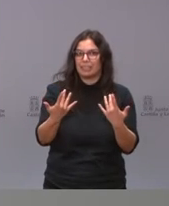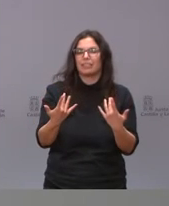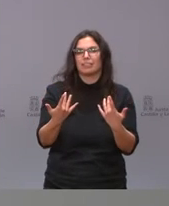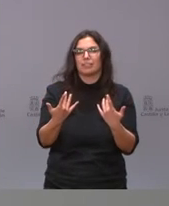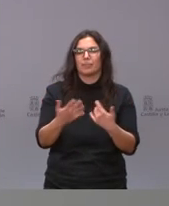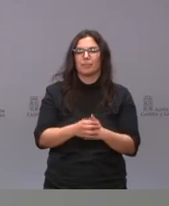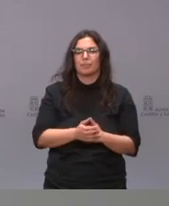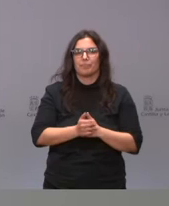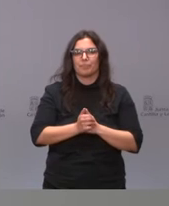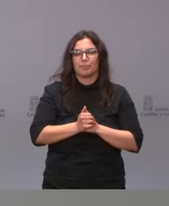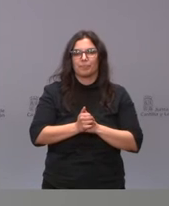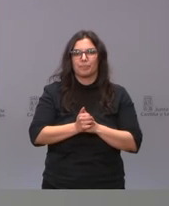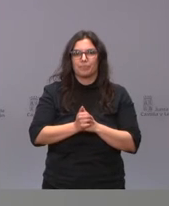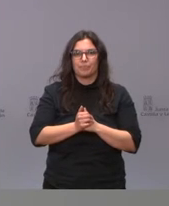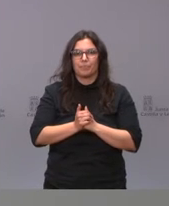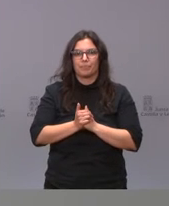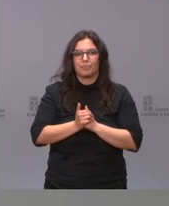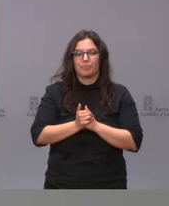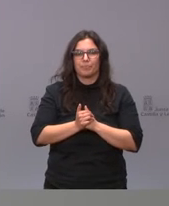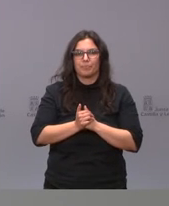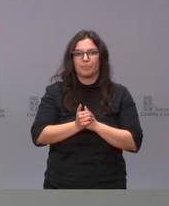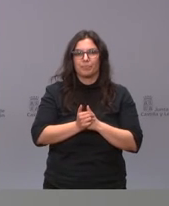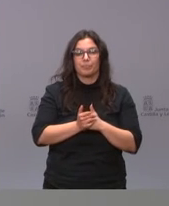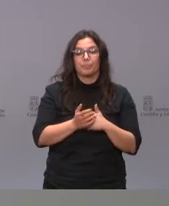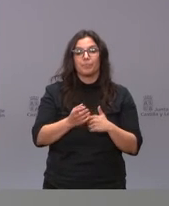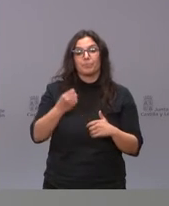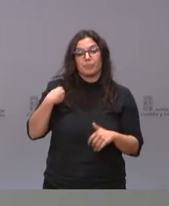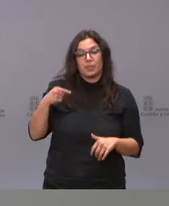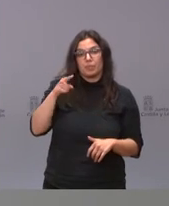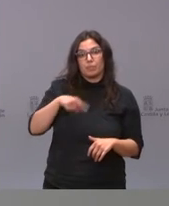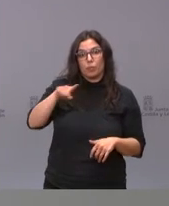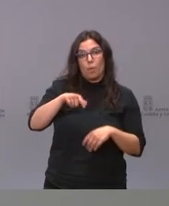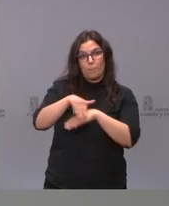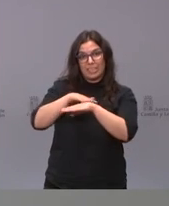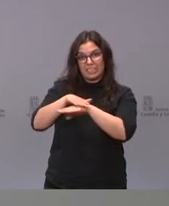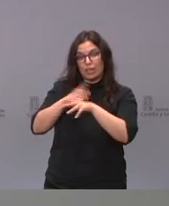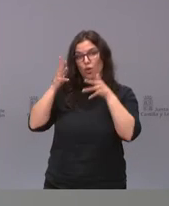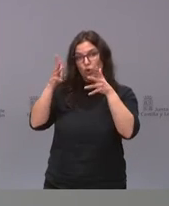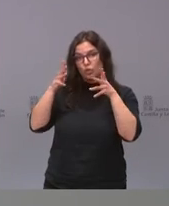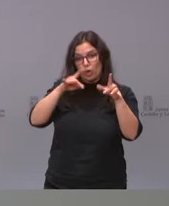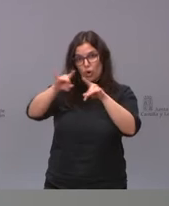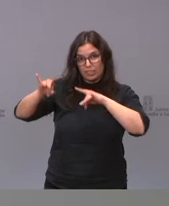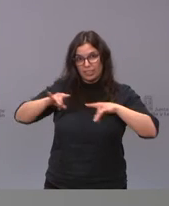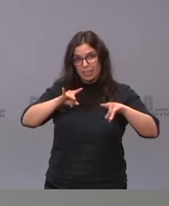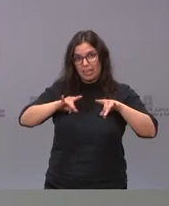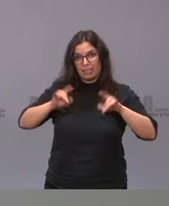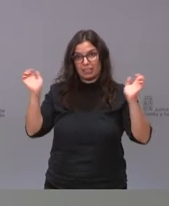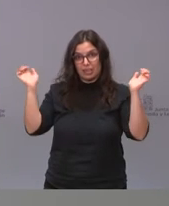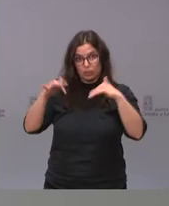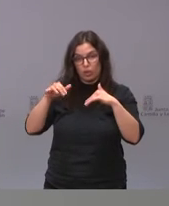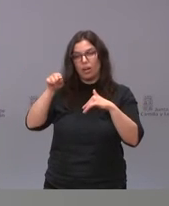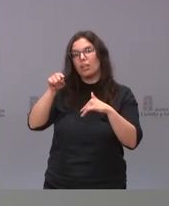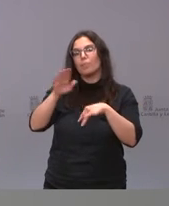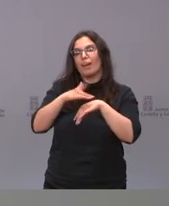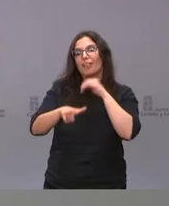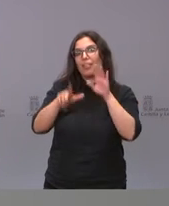vacunas la justificación que se dio en el seno del Ministerio del Consejo Interterritorial para tomar la